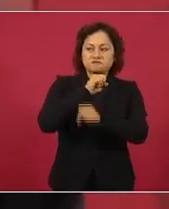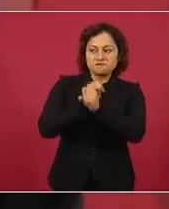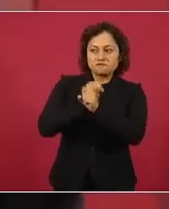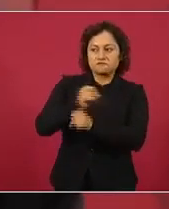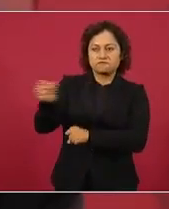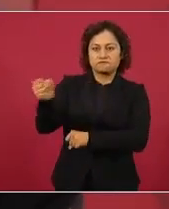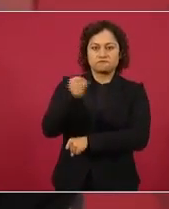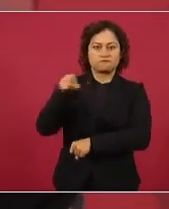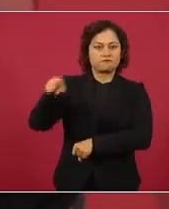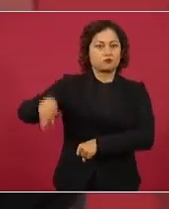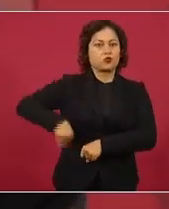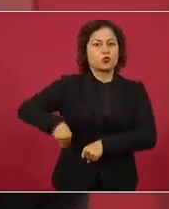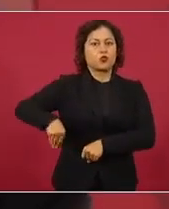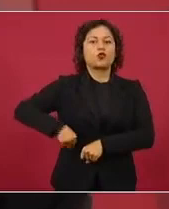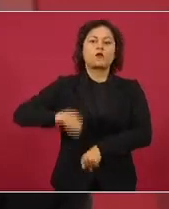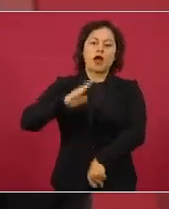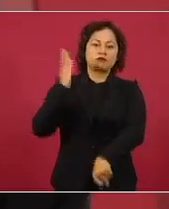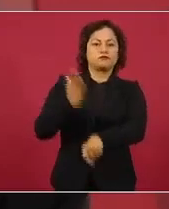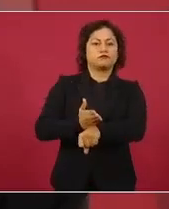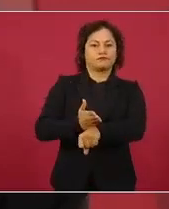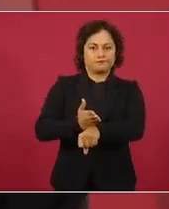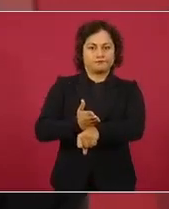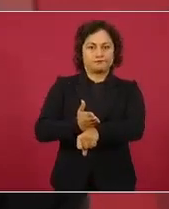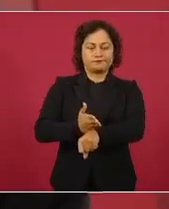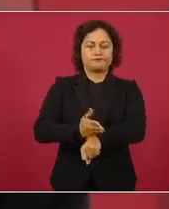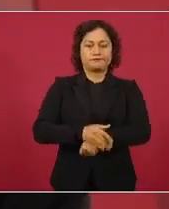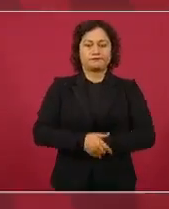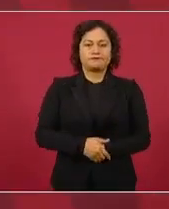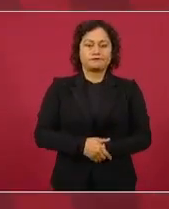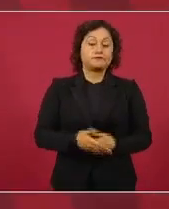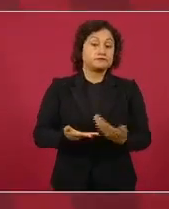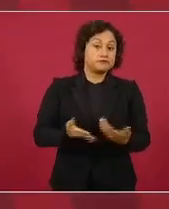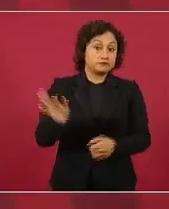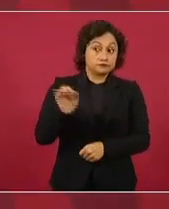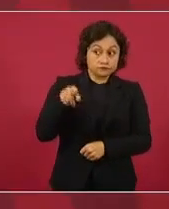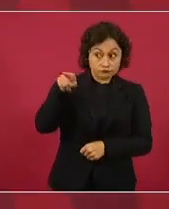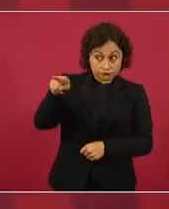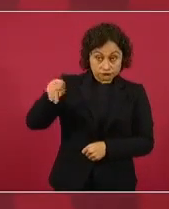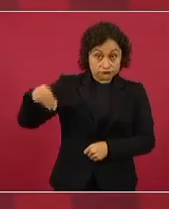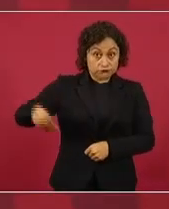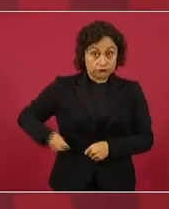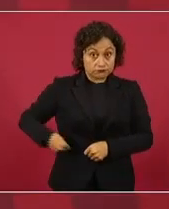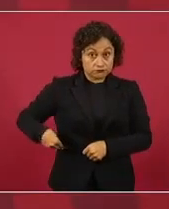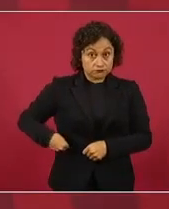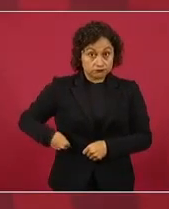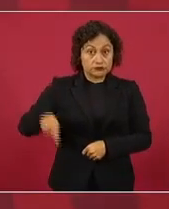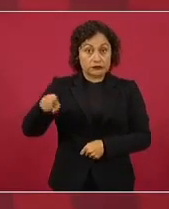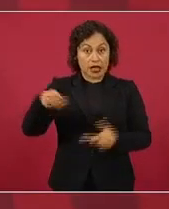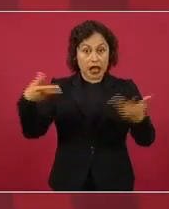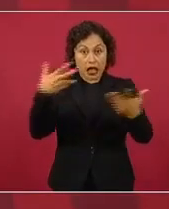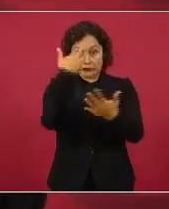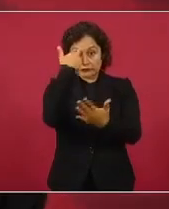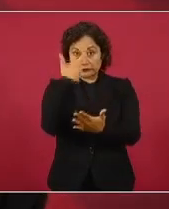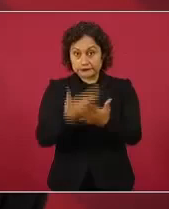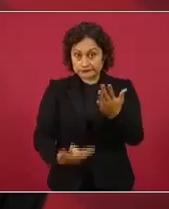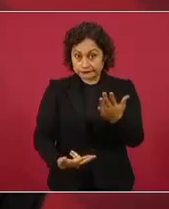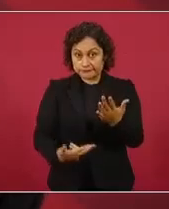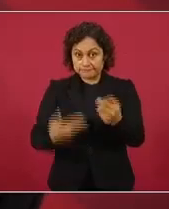El cero impunidad, que el que comete un delito de estas